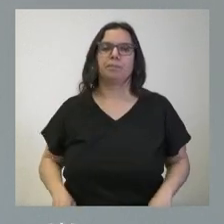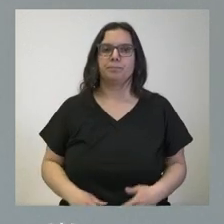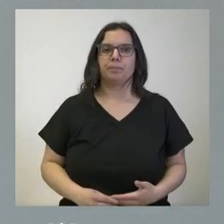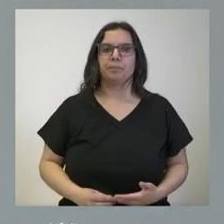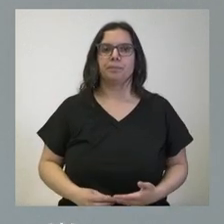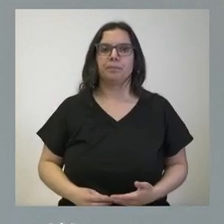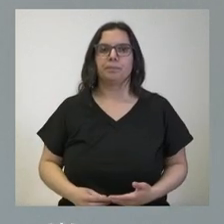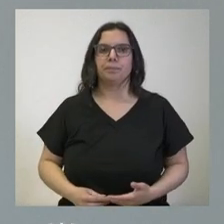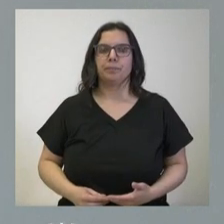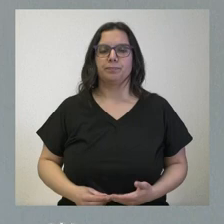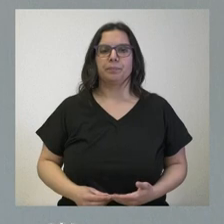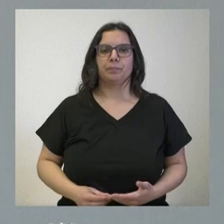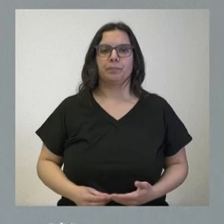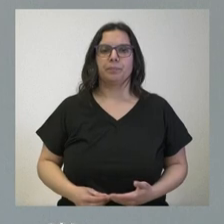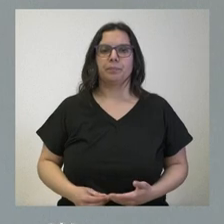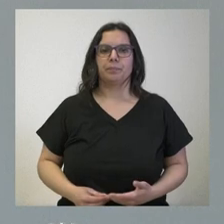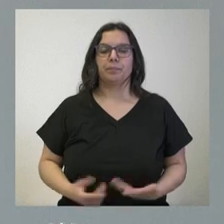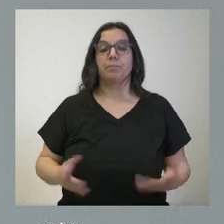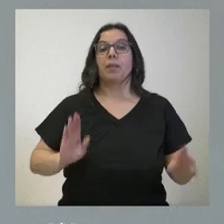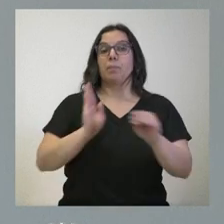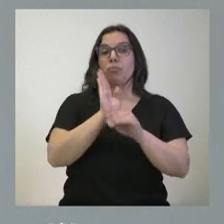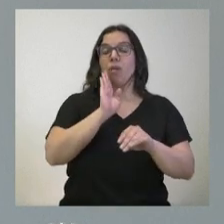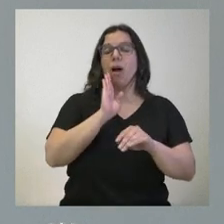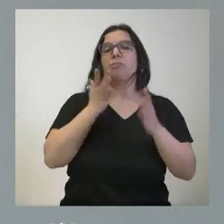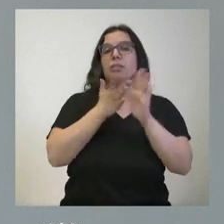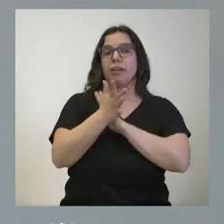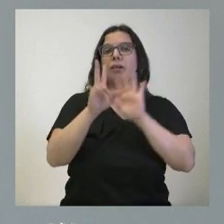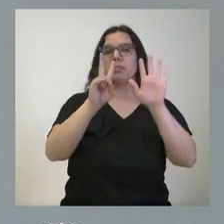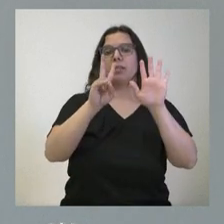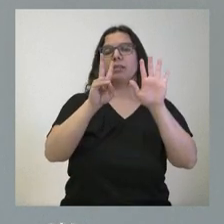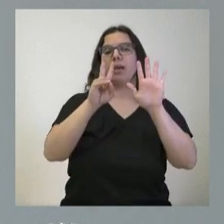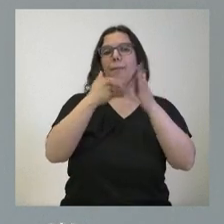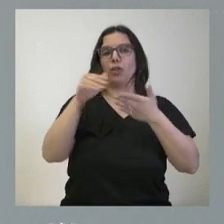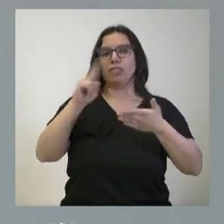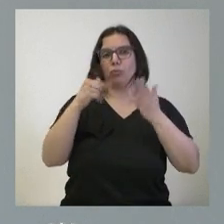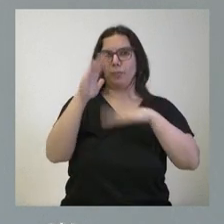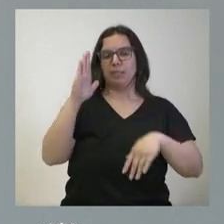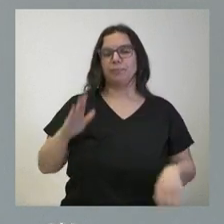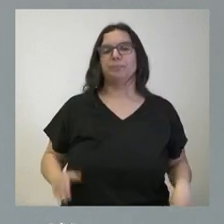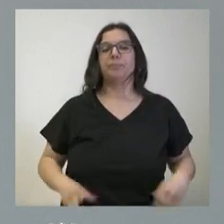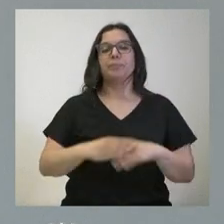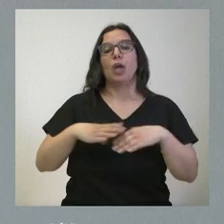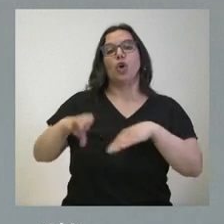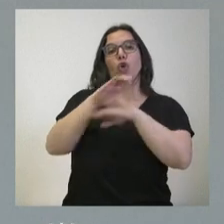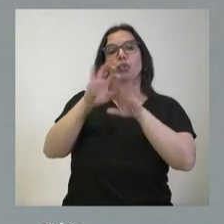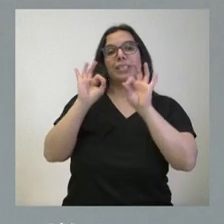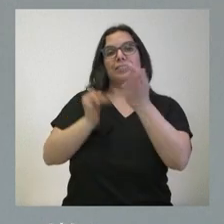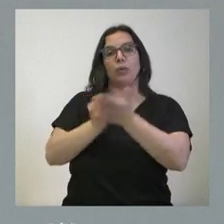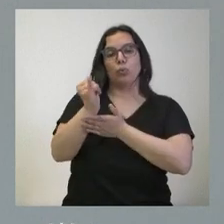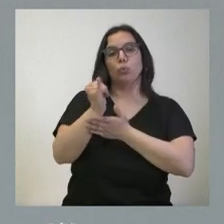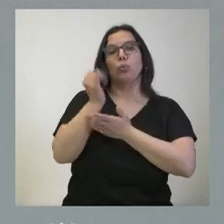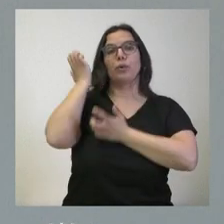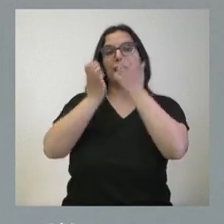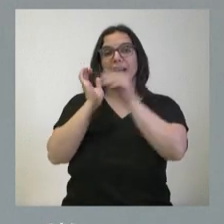comunidad autónoma y dentro del conjunto nacional. La inversión global, como les digo, supera los 7 millones de euros. La Consejería de Agricultura y Ganadería